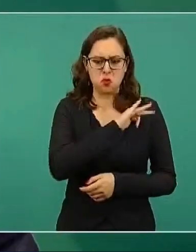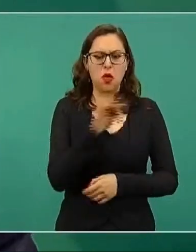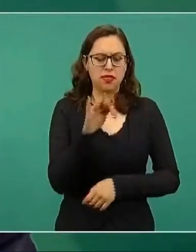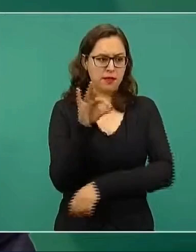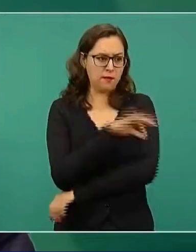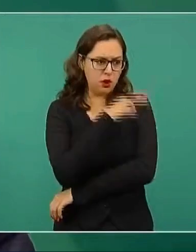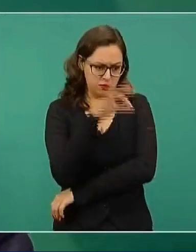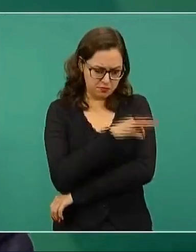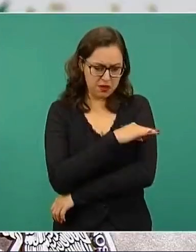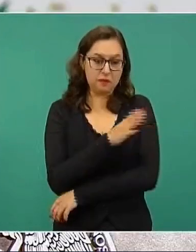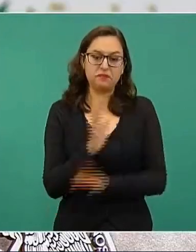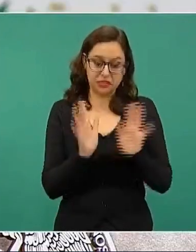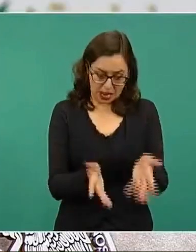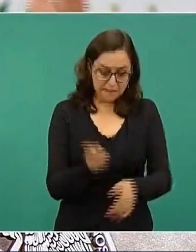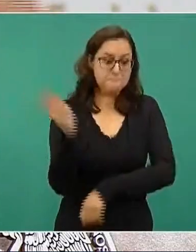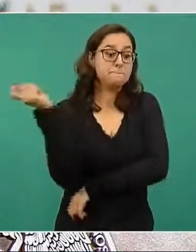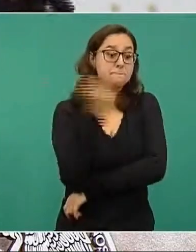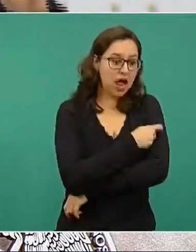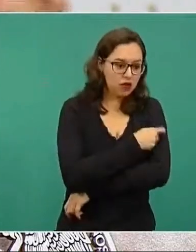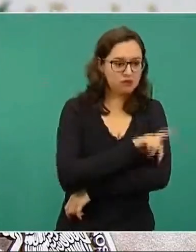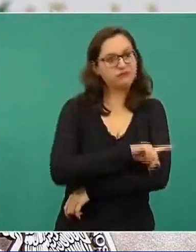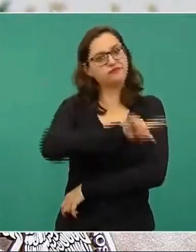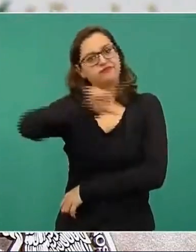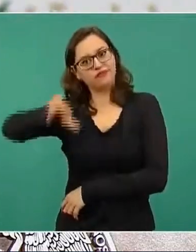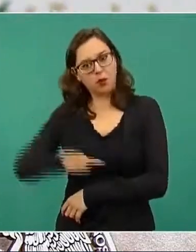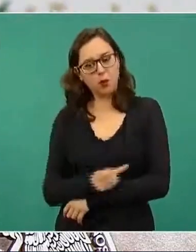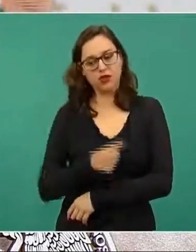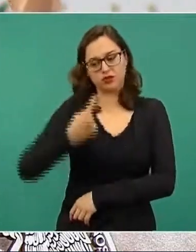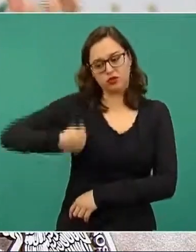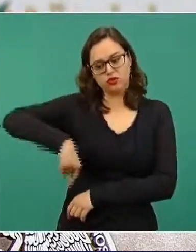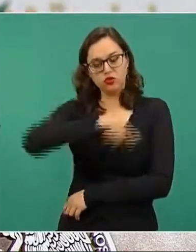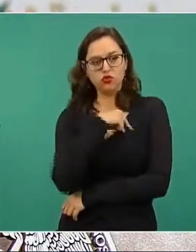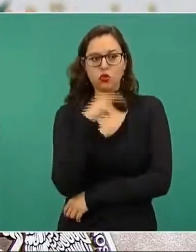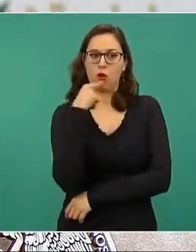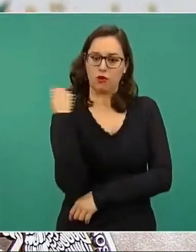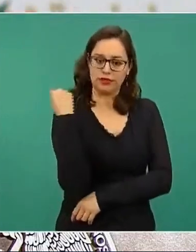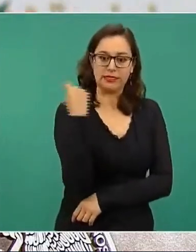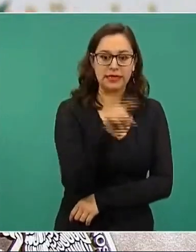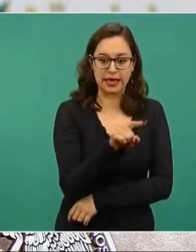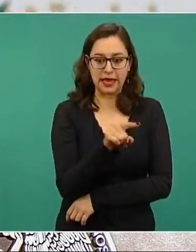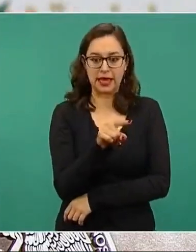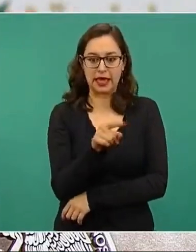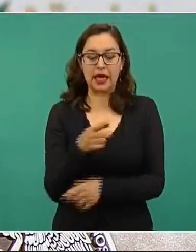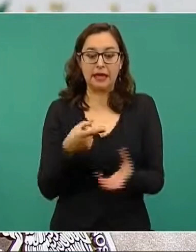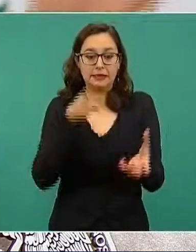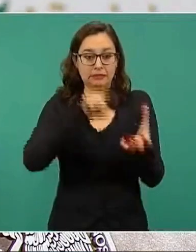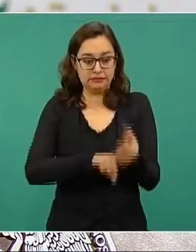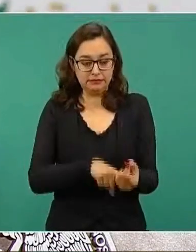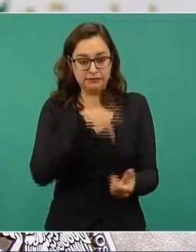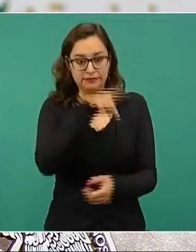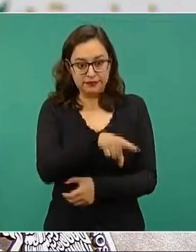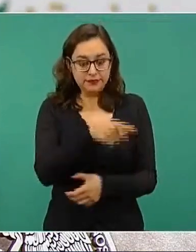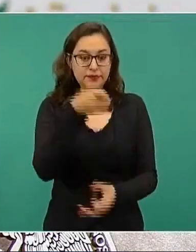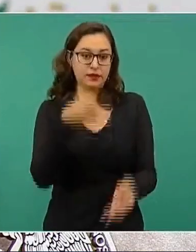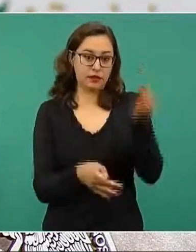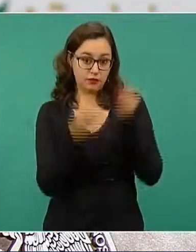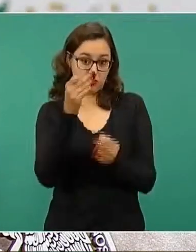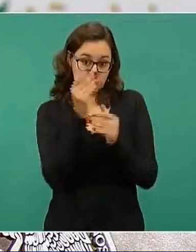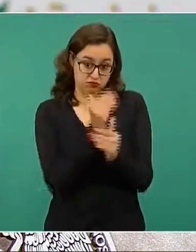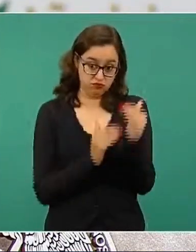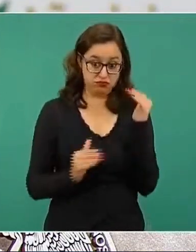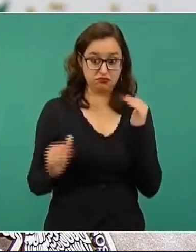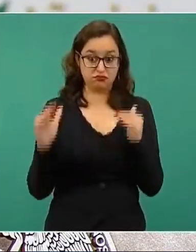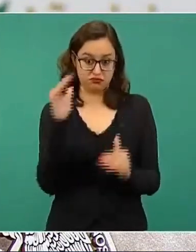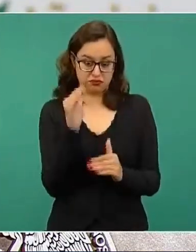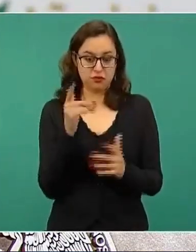a los tribunales de circuito. Son los tribunales, perdón, colegiados, que son los tribunales superiores que vigilan o